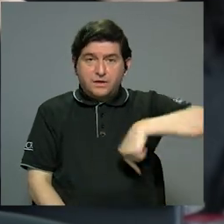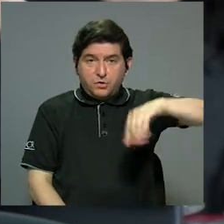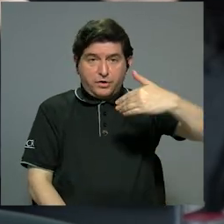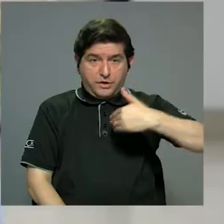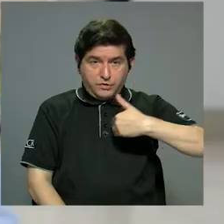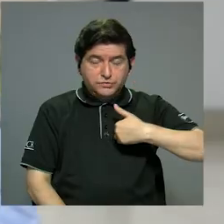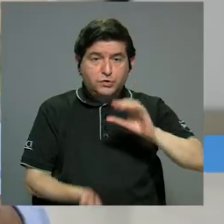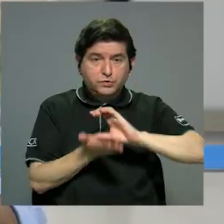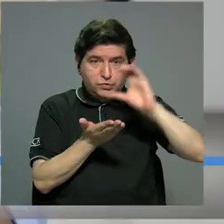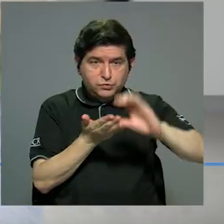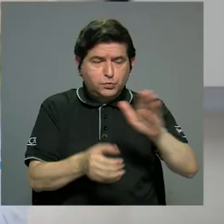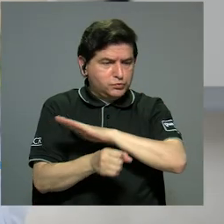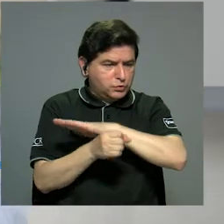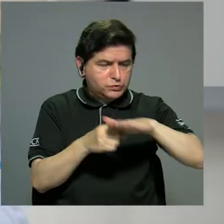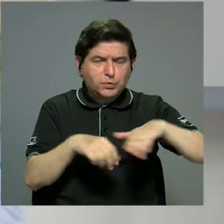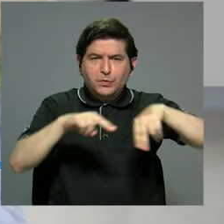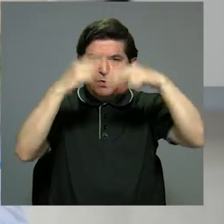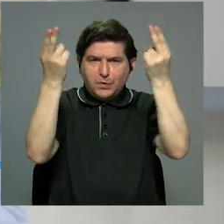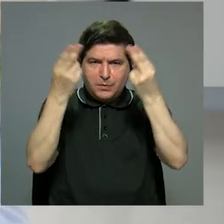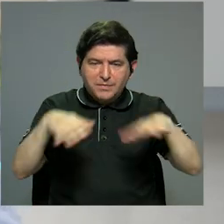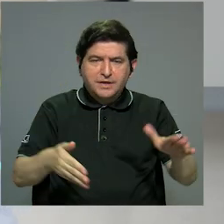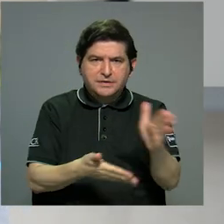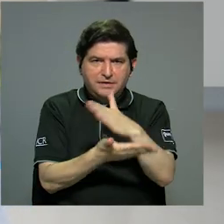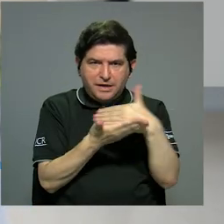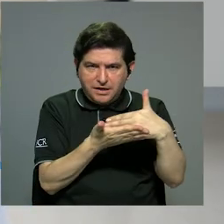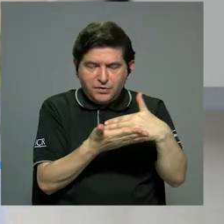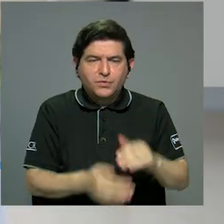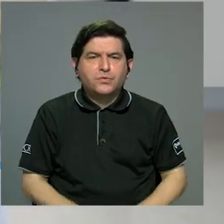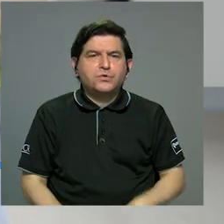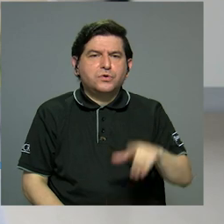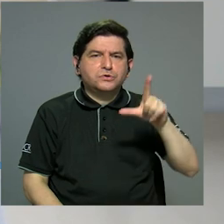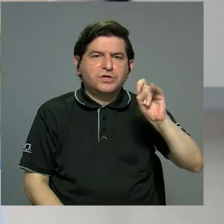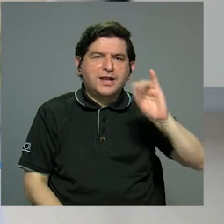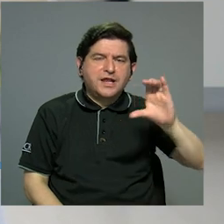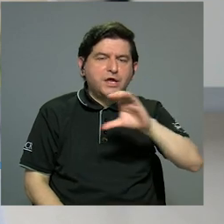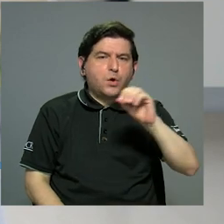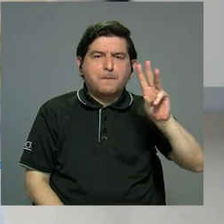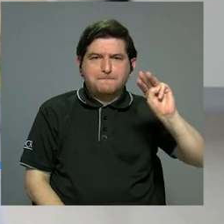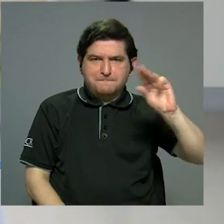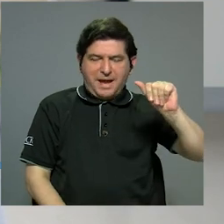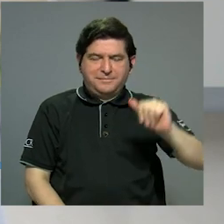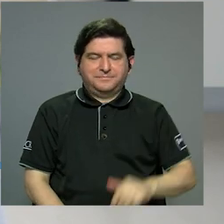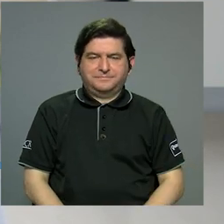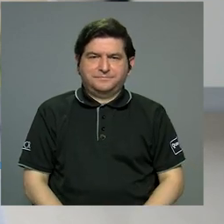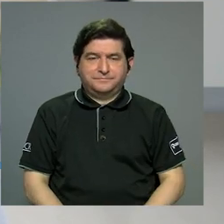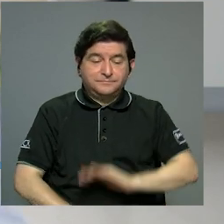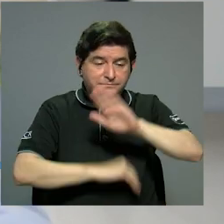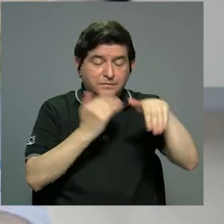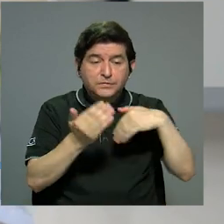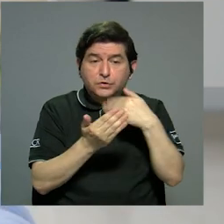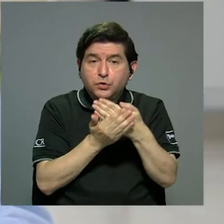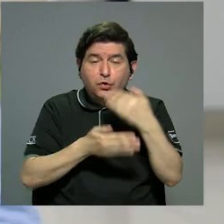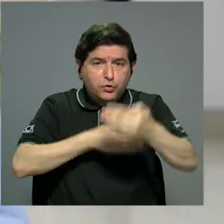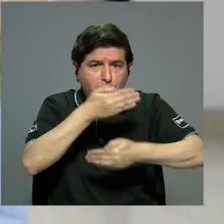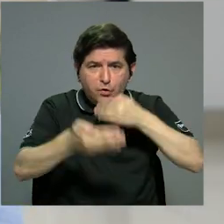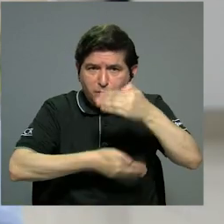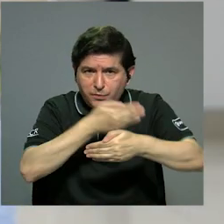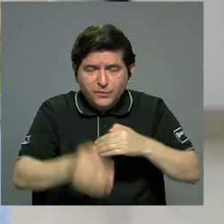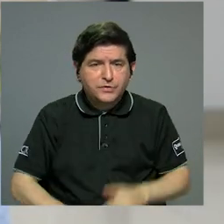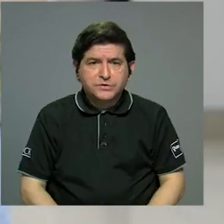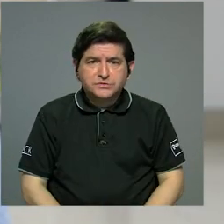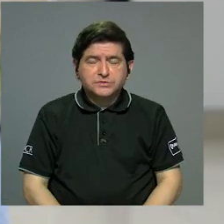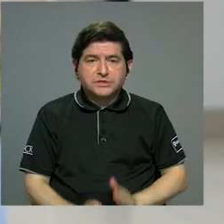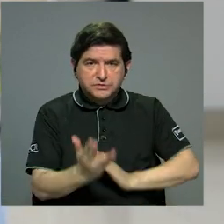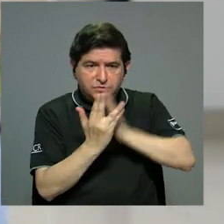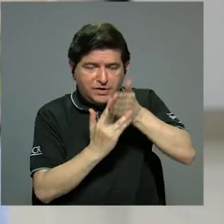es cursos que son completamente virtuales, muchos de ellos están en licenciaturas y maestrías, donde todo el proceso está gestionado a